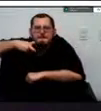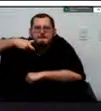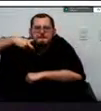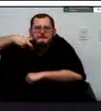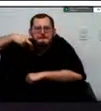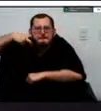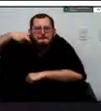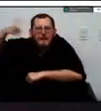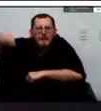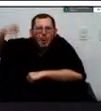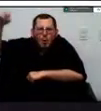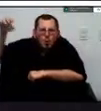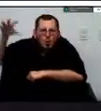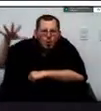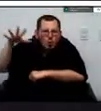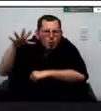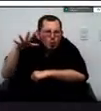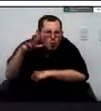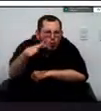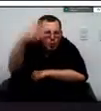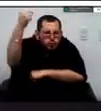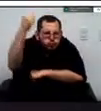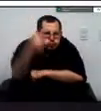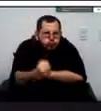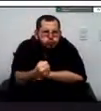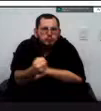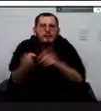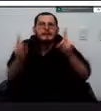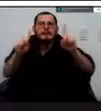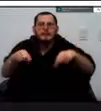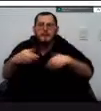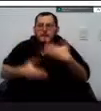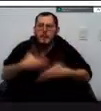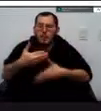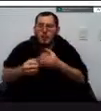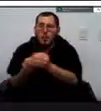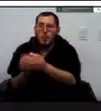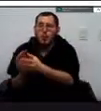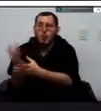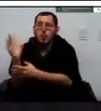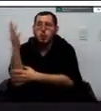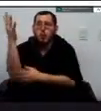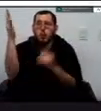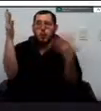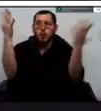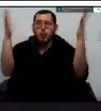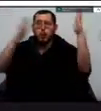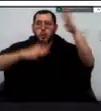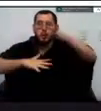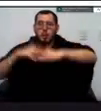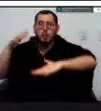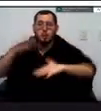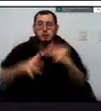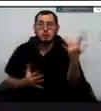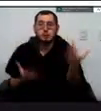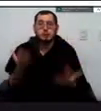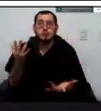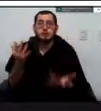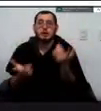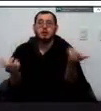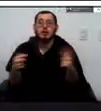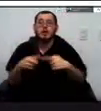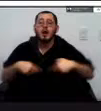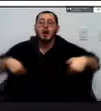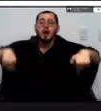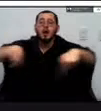silvestre sino también con una reserva forestal de una reserva natural que se llama el lagunazo que por